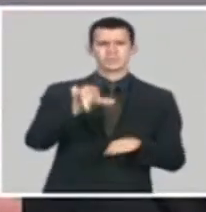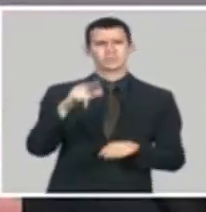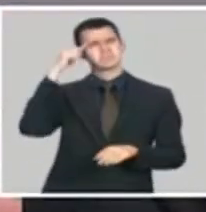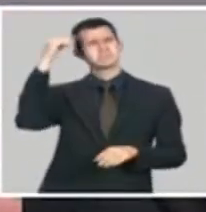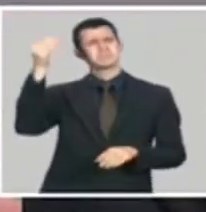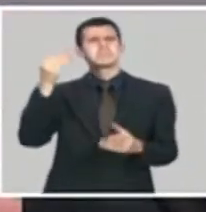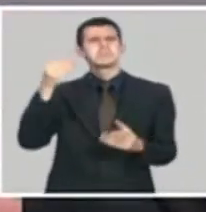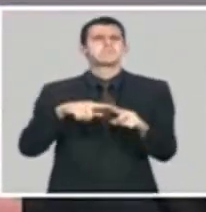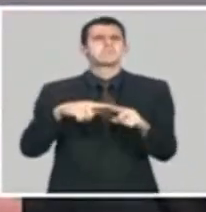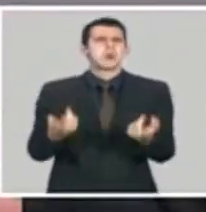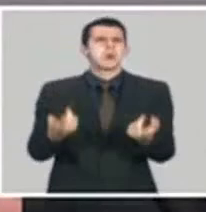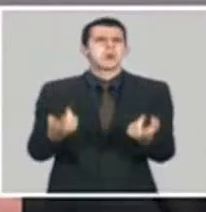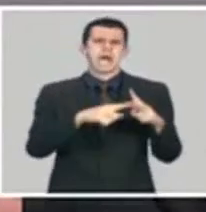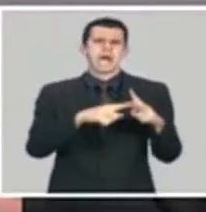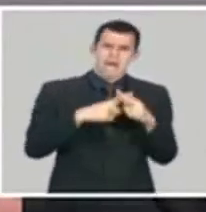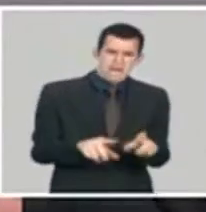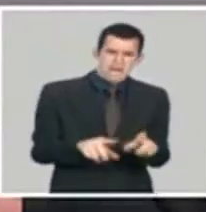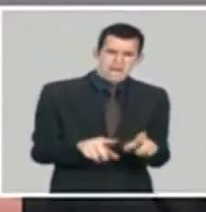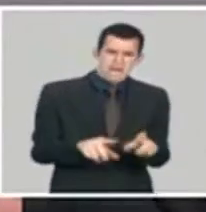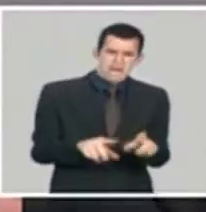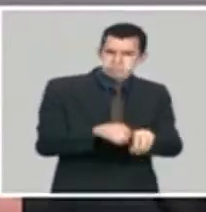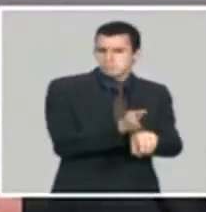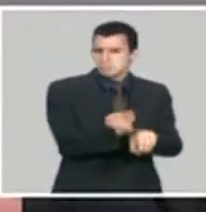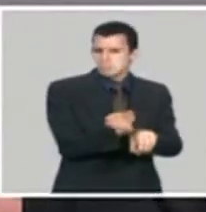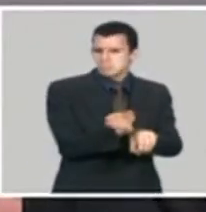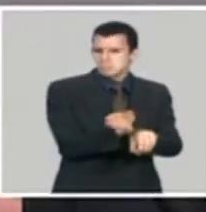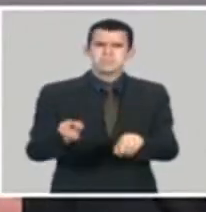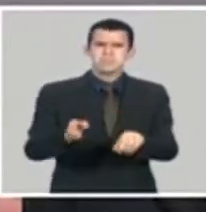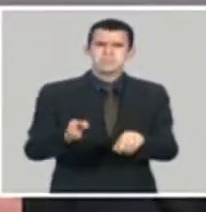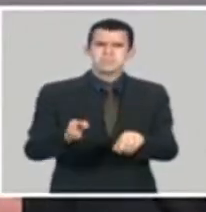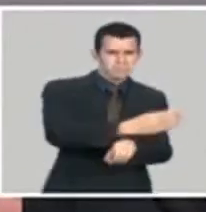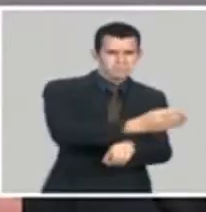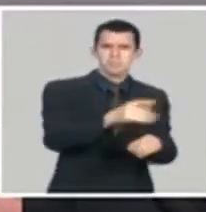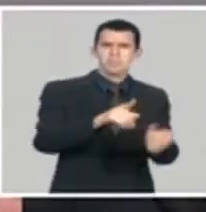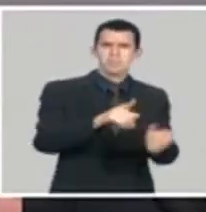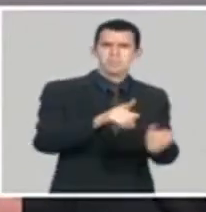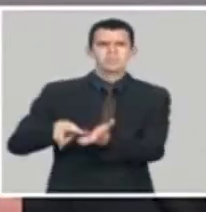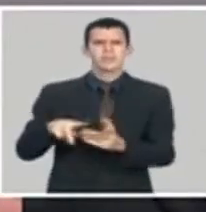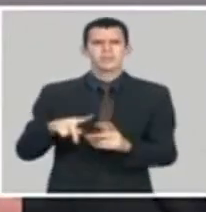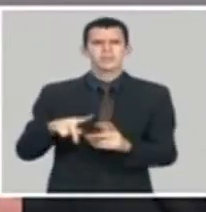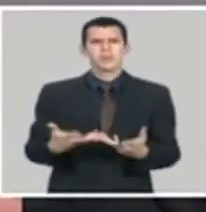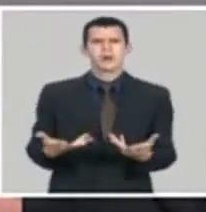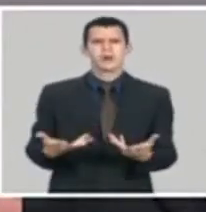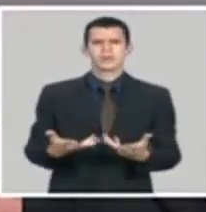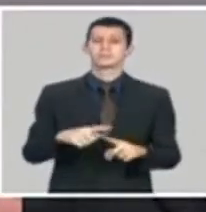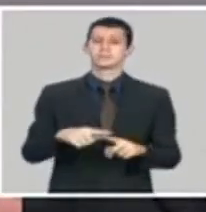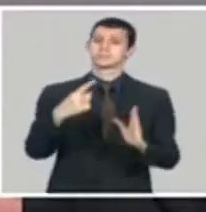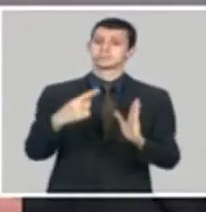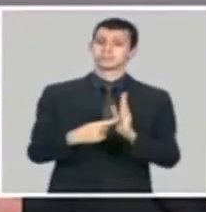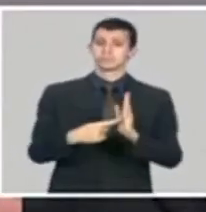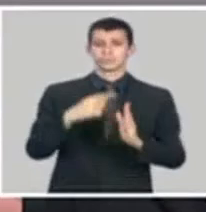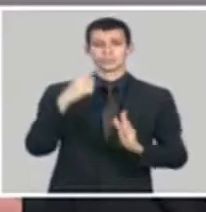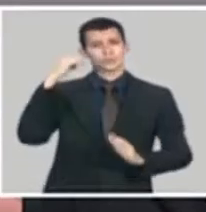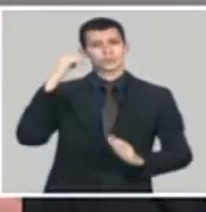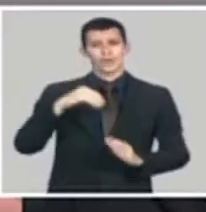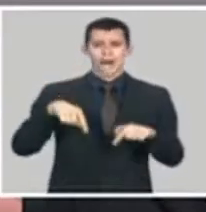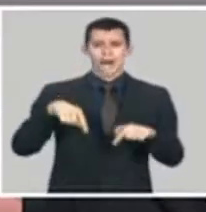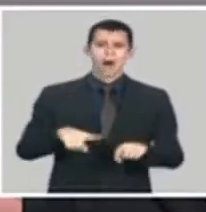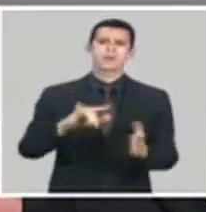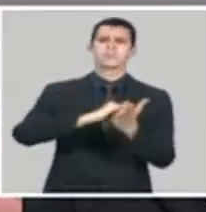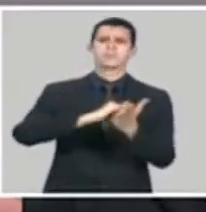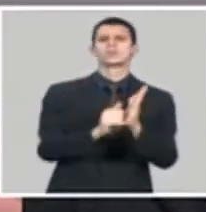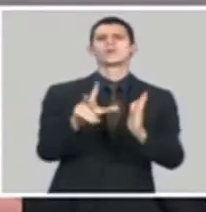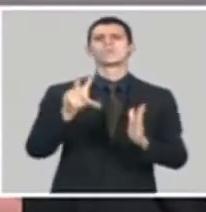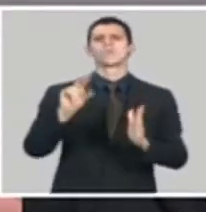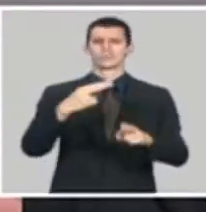mismo, estábamos analizando tres situaciones difíciles con el abasto. Felton, que va a comenzar una nueva unidad, y ya